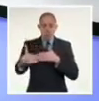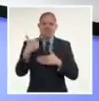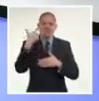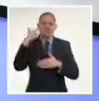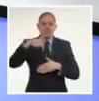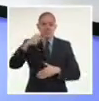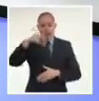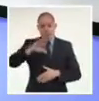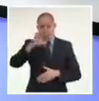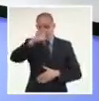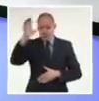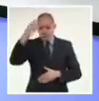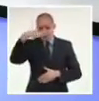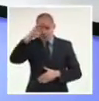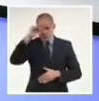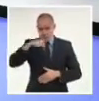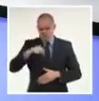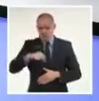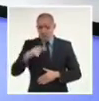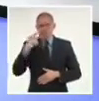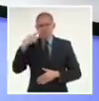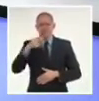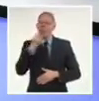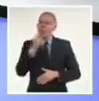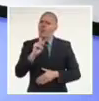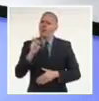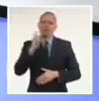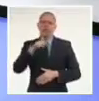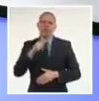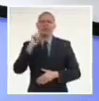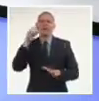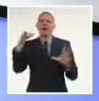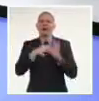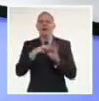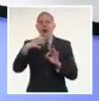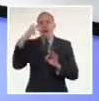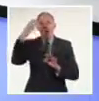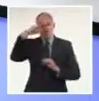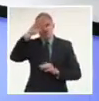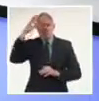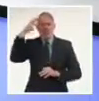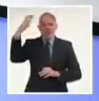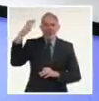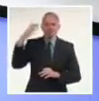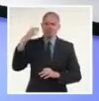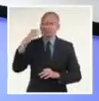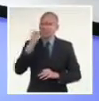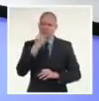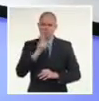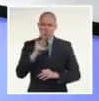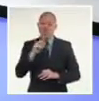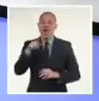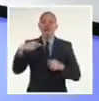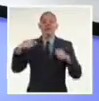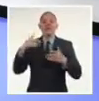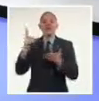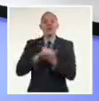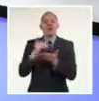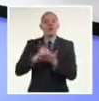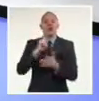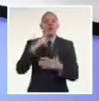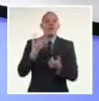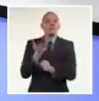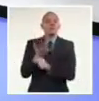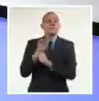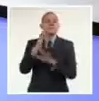facultad para actuar en nombre del gobierno cubano, tampoco para aprobar sesión de deuda pública sin la autorización previa del